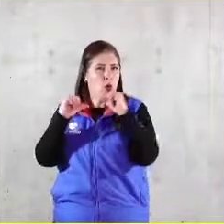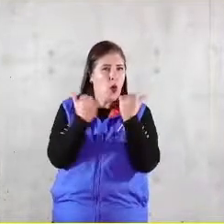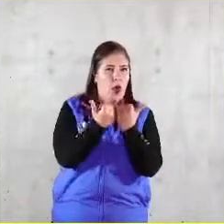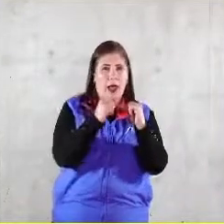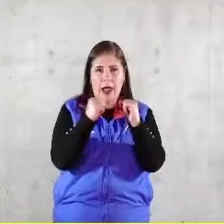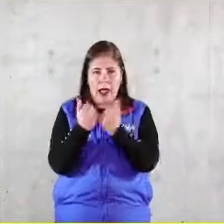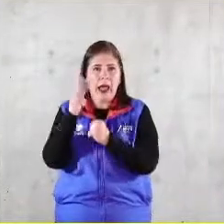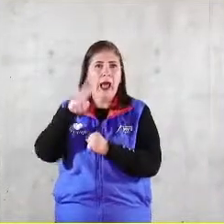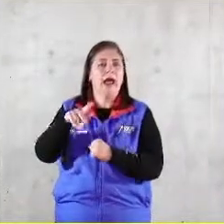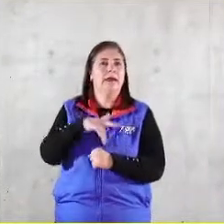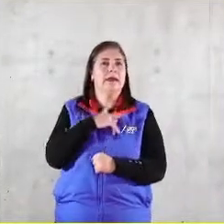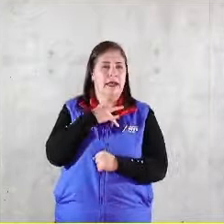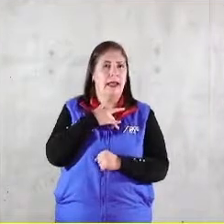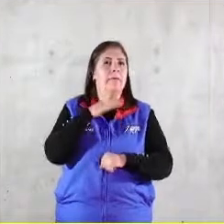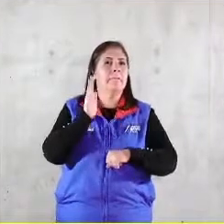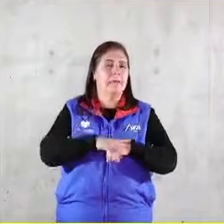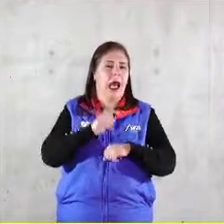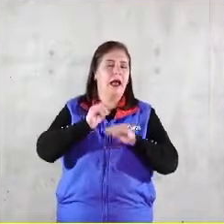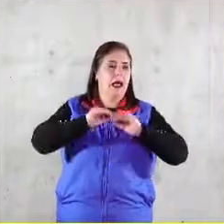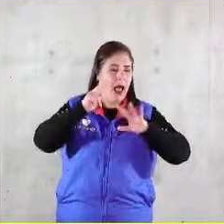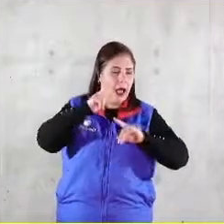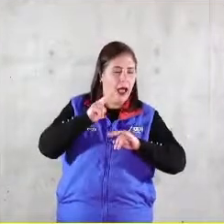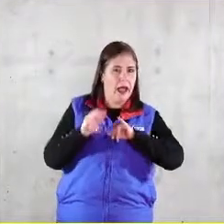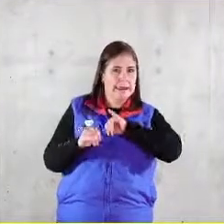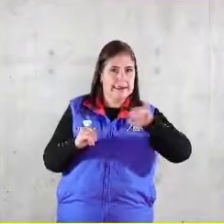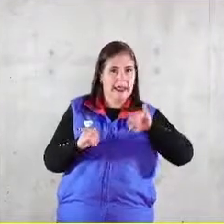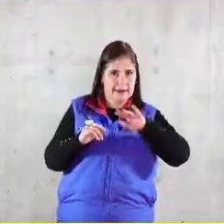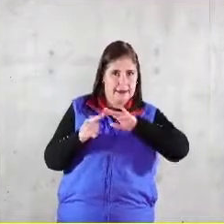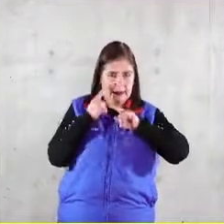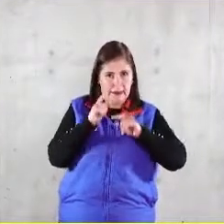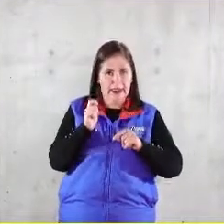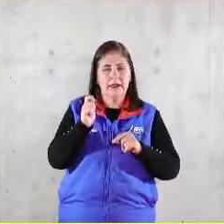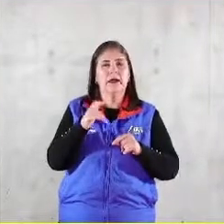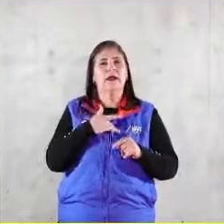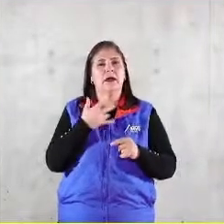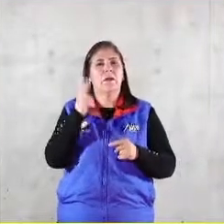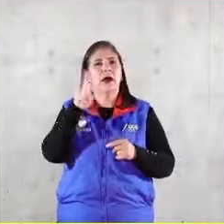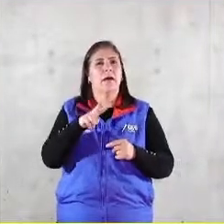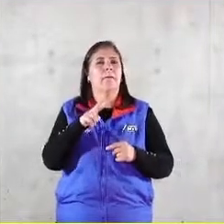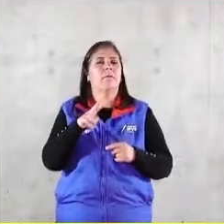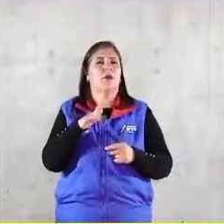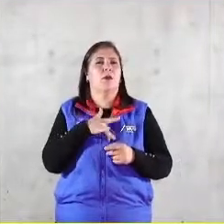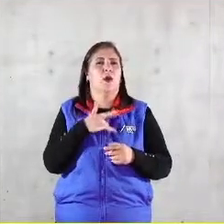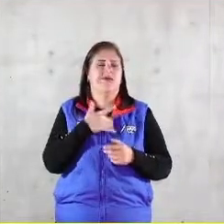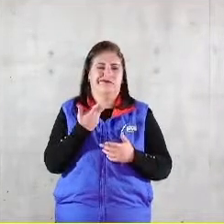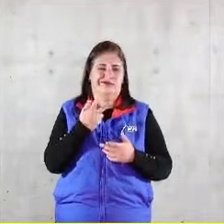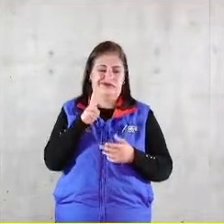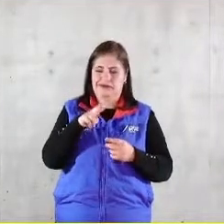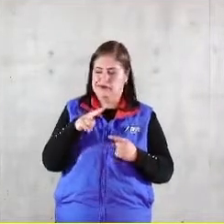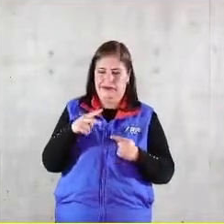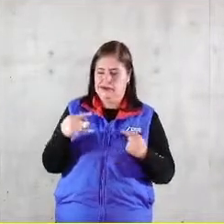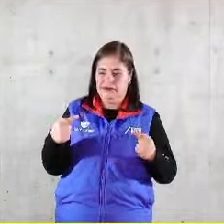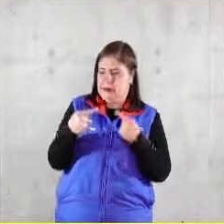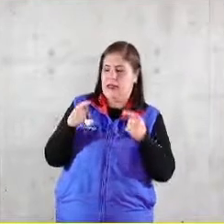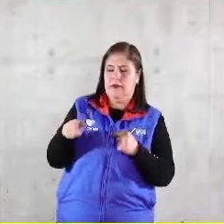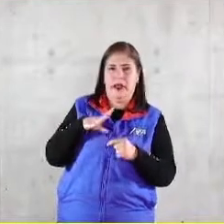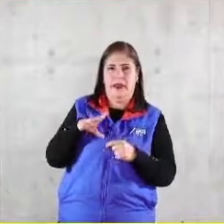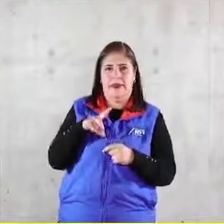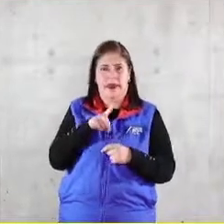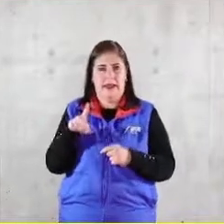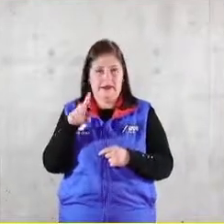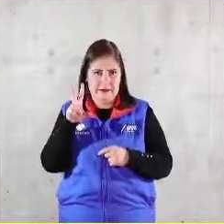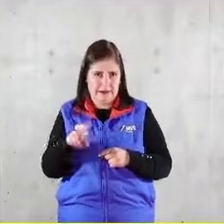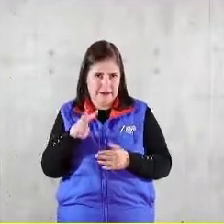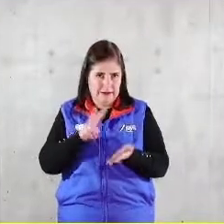lucro tienen más clara la parte izquierda y batallan con la generación de valor en la parte derecha bueno si nosotros hacemos